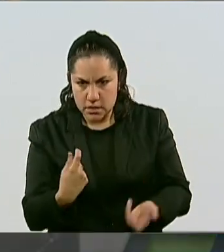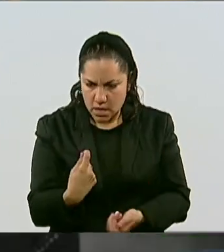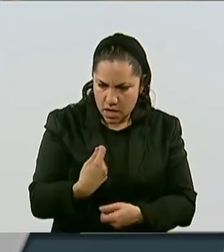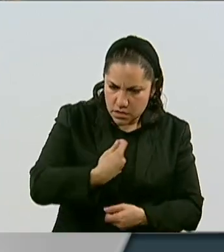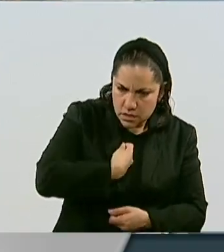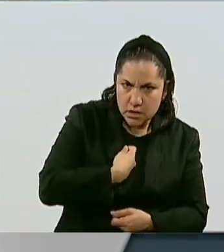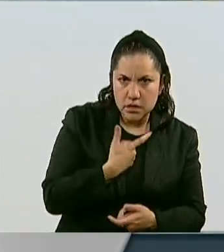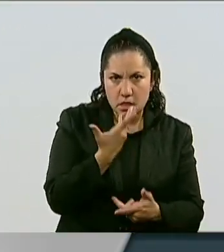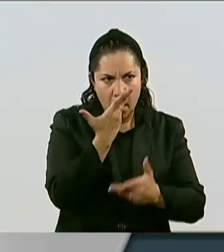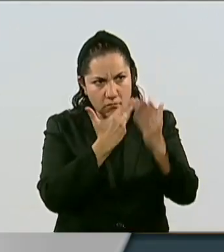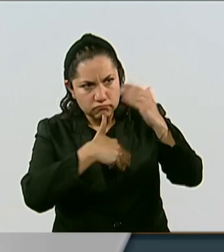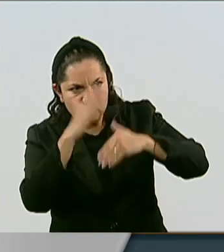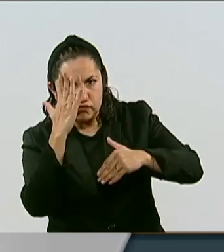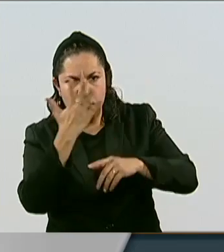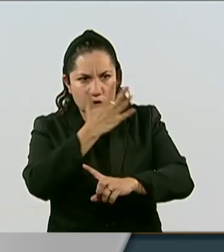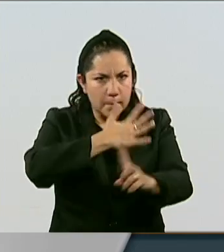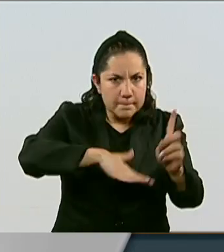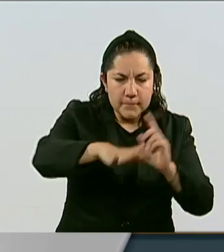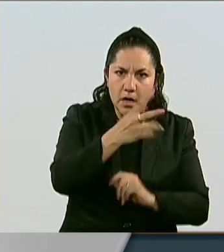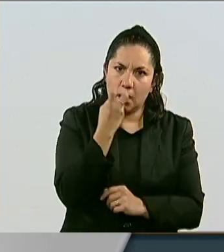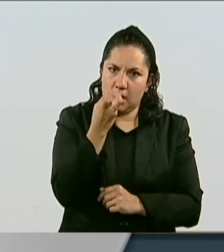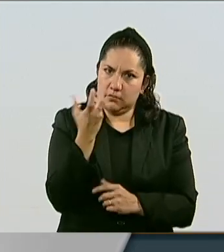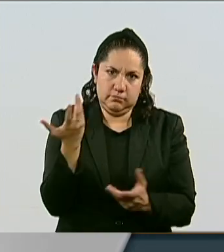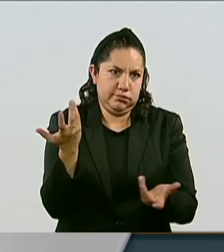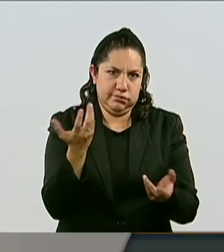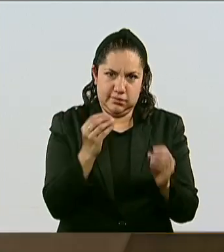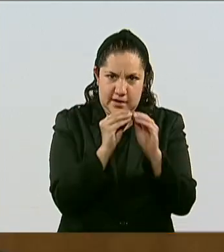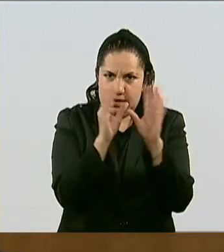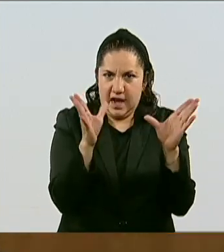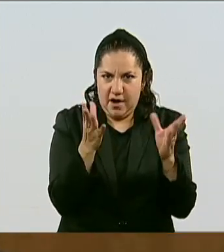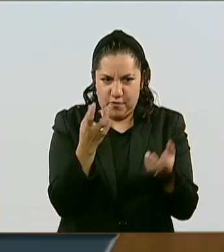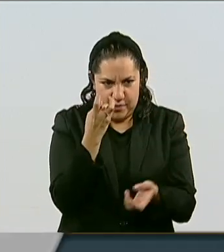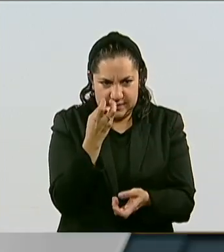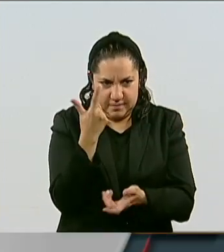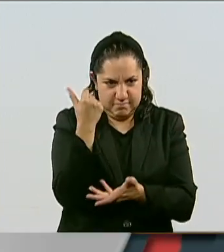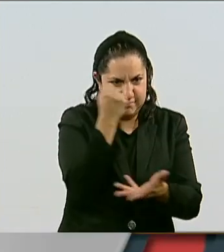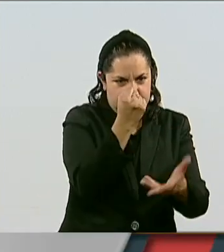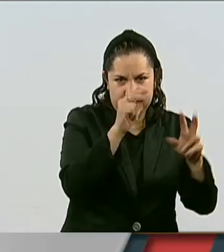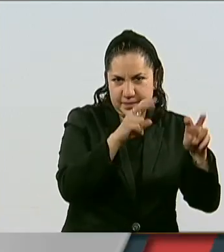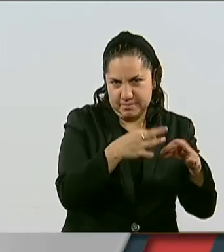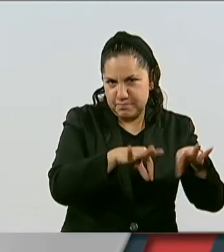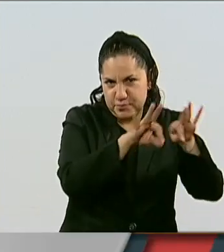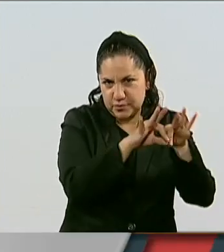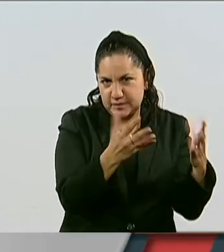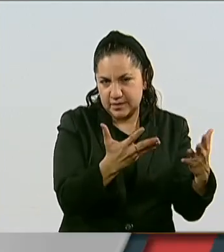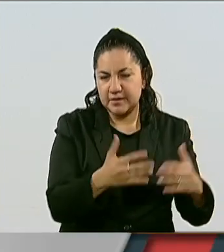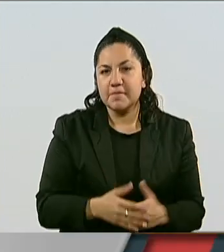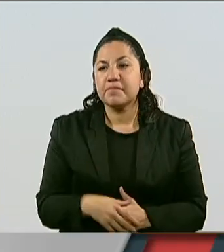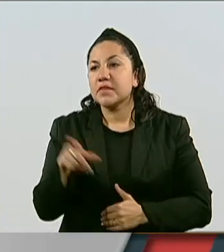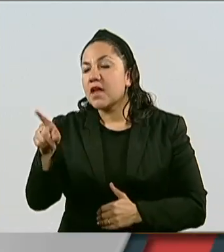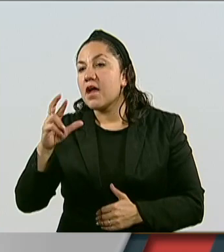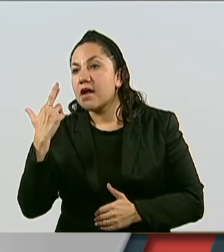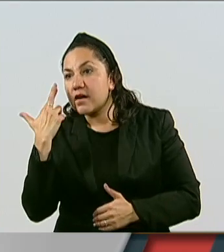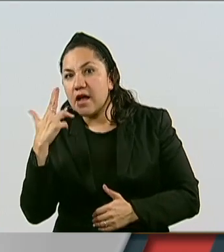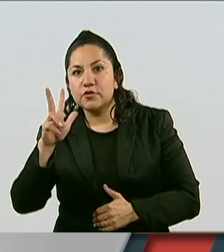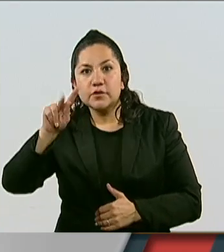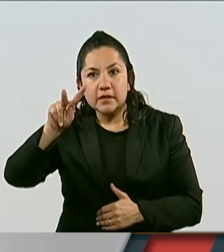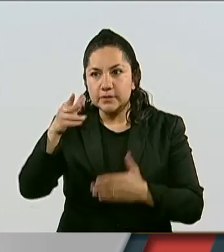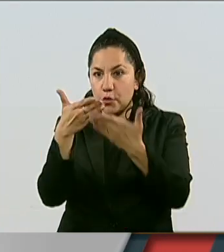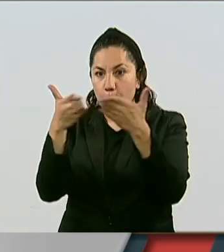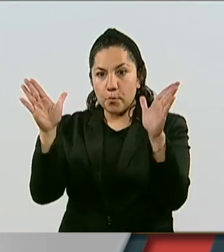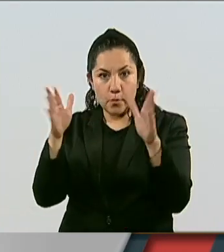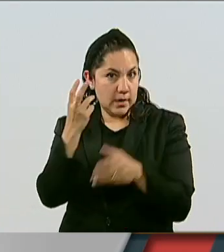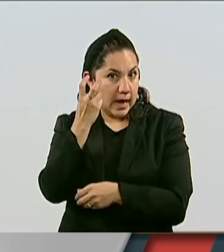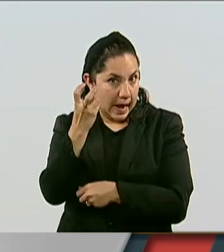territorio nacional. Le exhortamos a que la televisión y la radio pública contribuyan al desarrollo cultural de nuestro